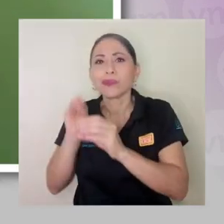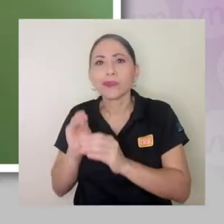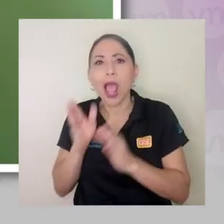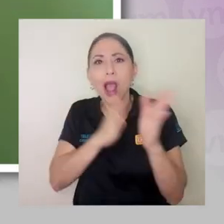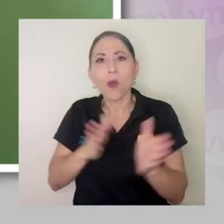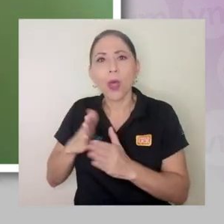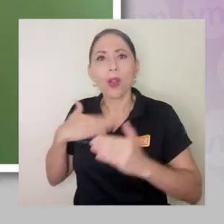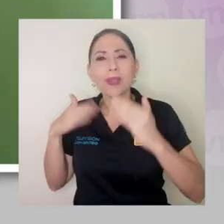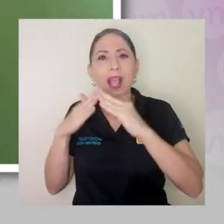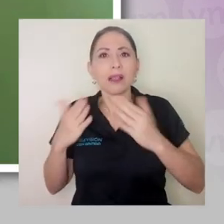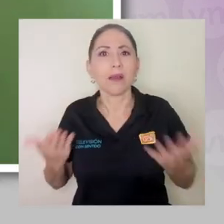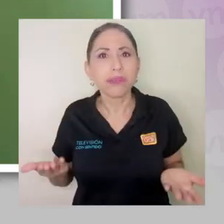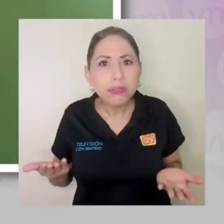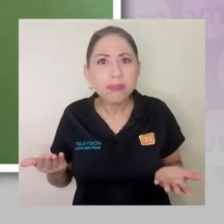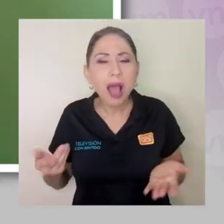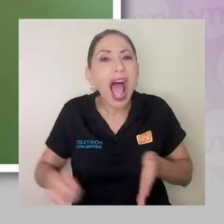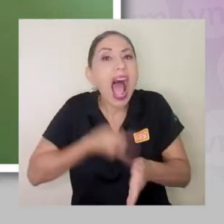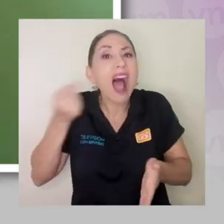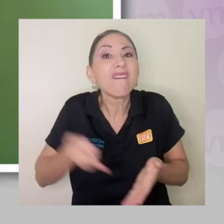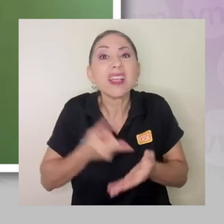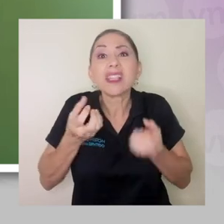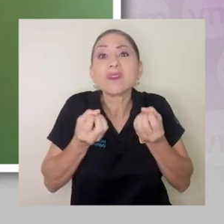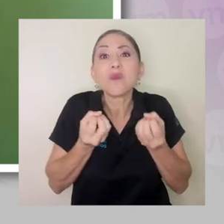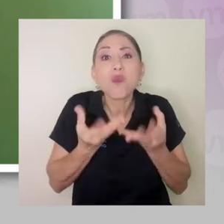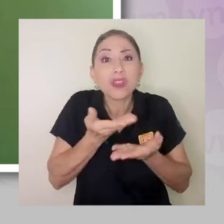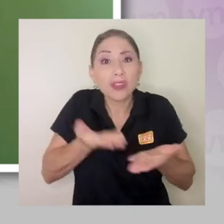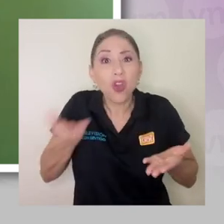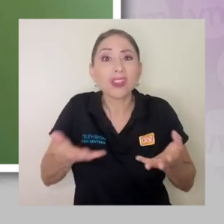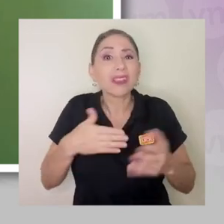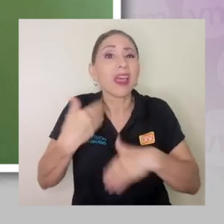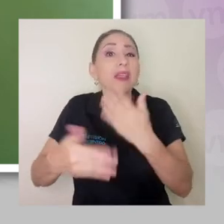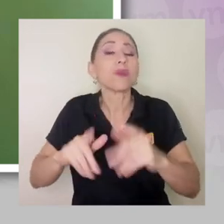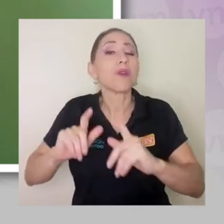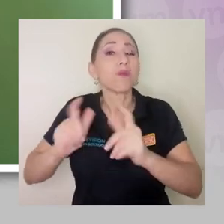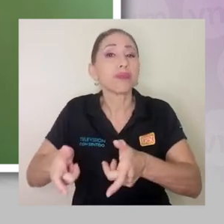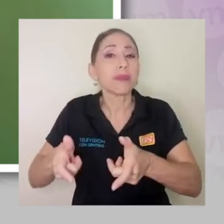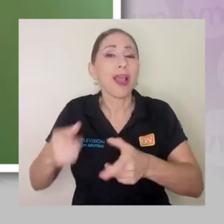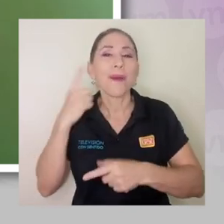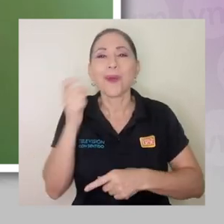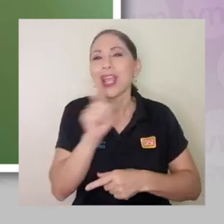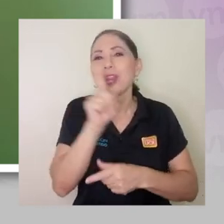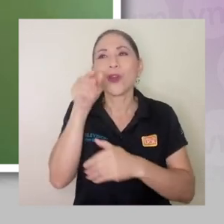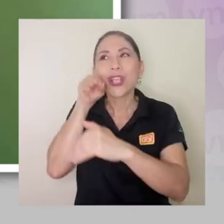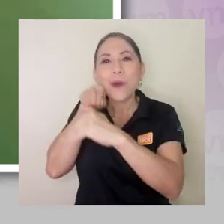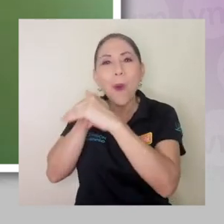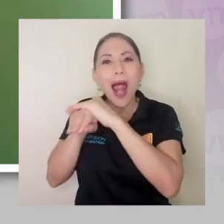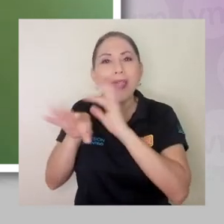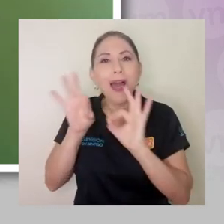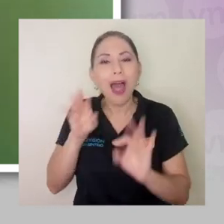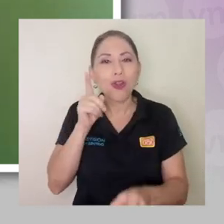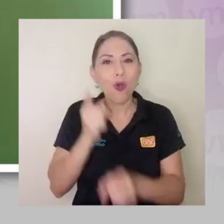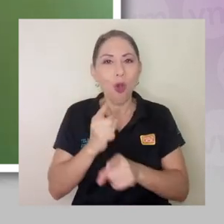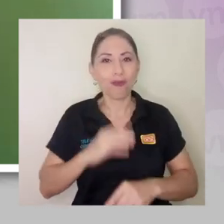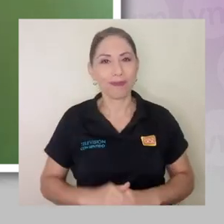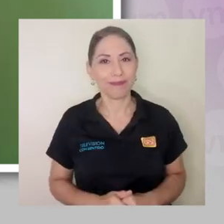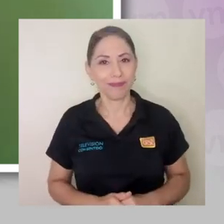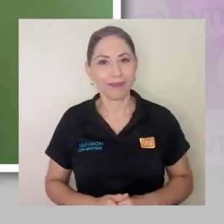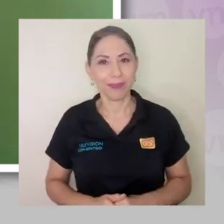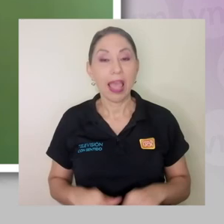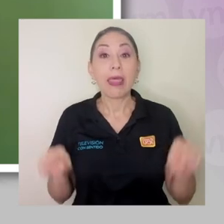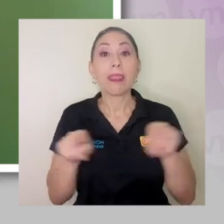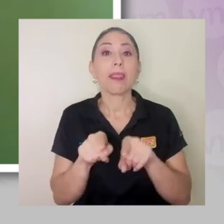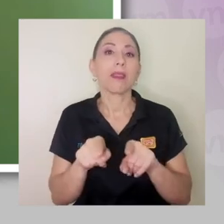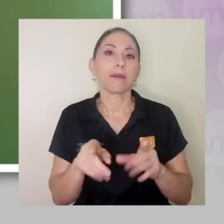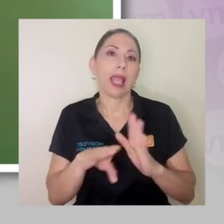Entonces, a veces, muchos de los alimentos que se pierden es porque no se almacenaron correctamente. Y sí, tengo que contemplar,